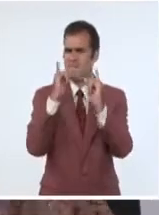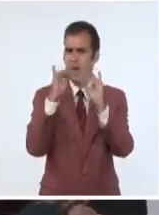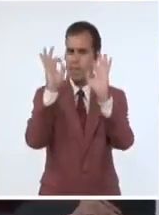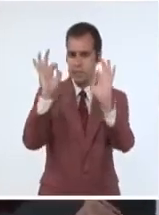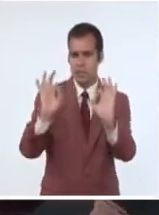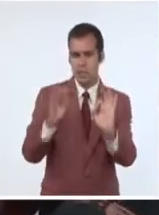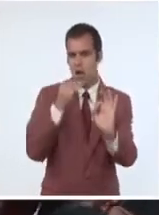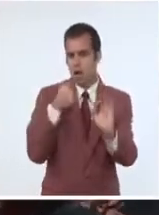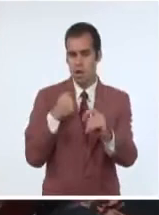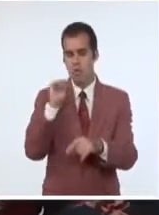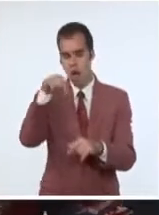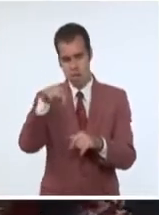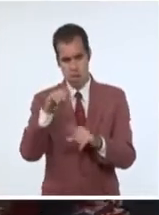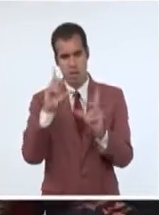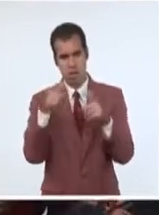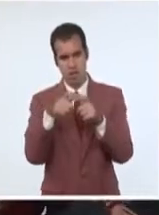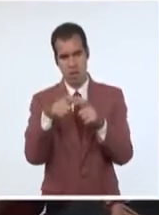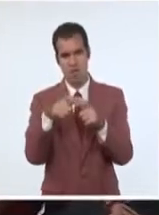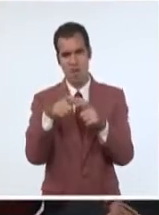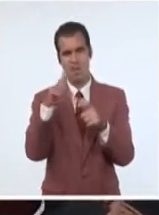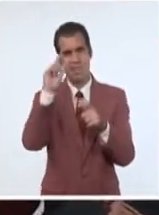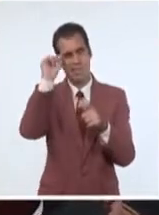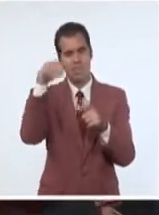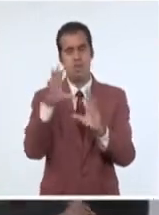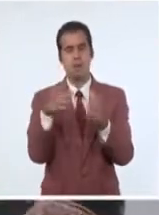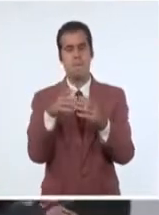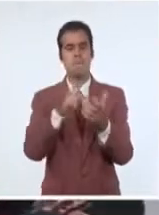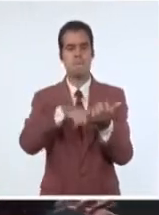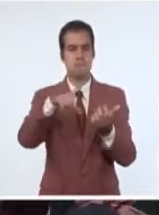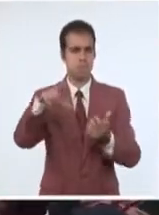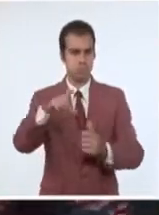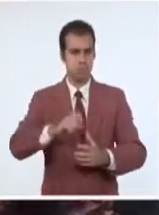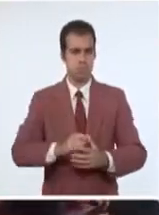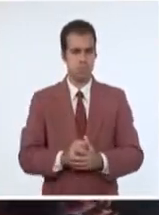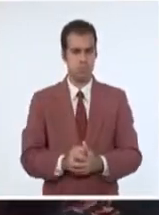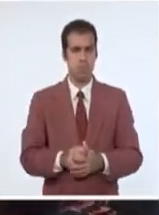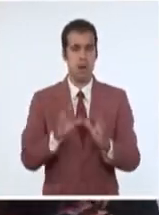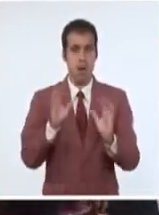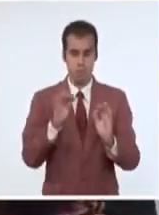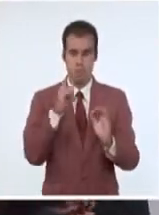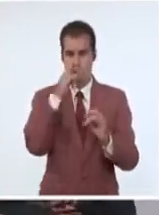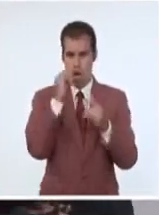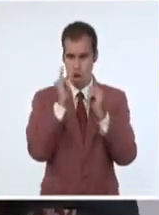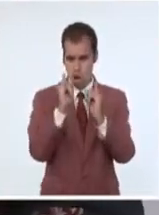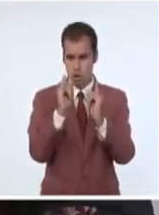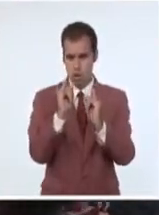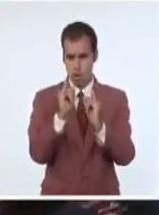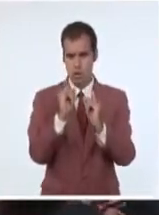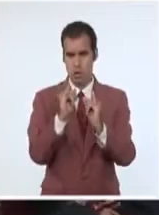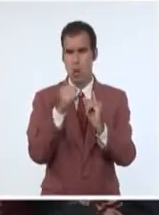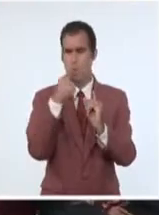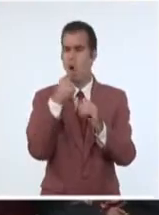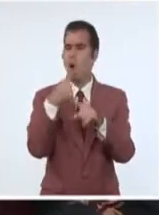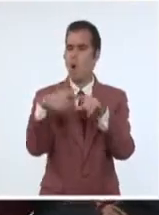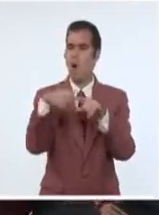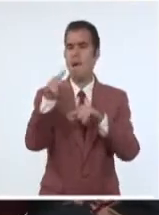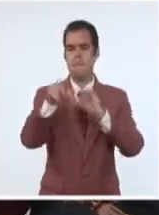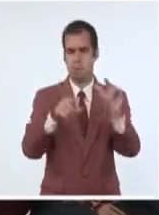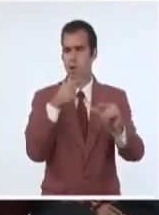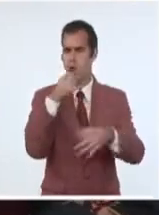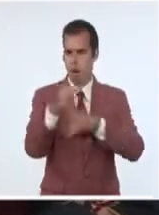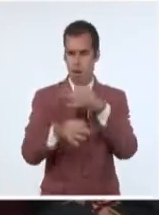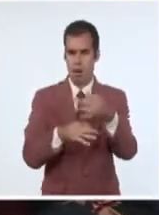acontece aquí en el segundo pleno del Comité Central del Partido, en esta misma emisión del Noticiero con nuestros reporteros.